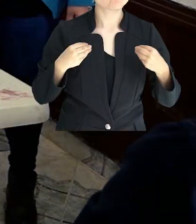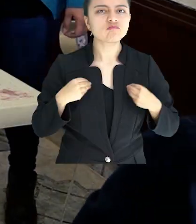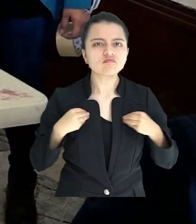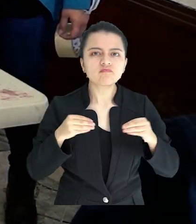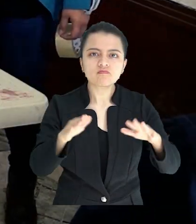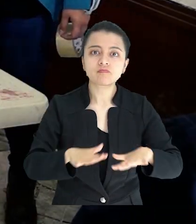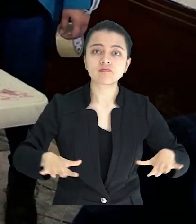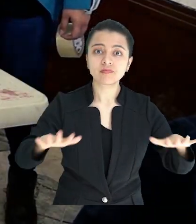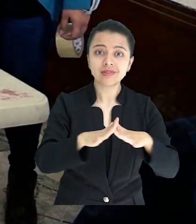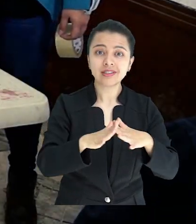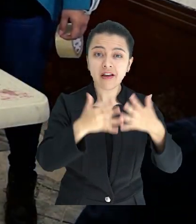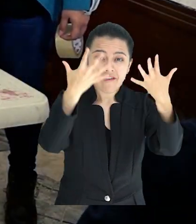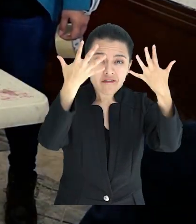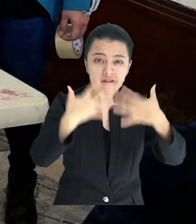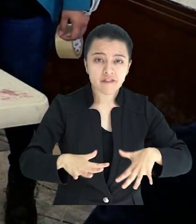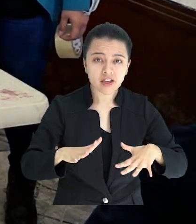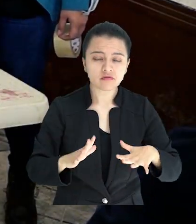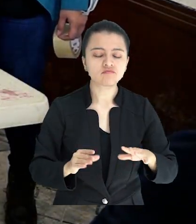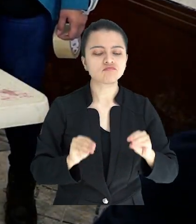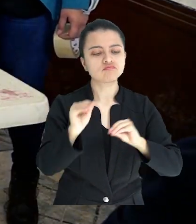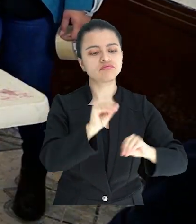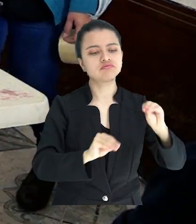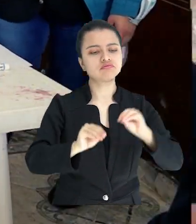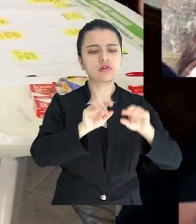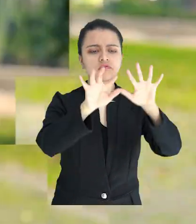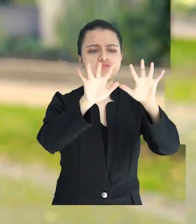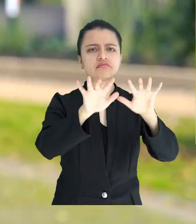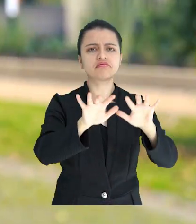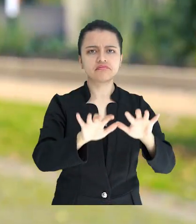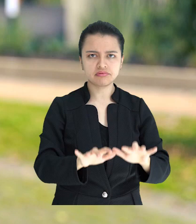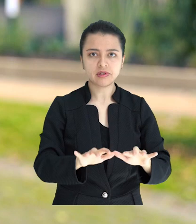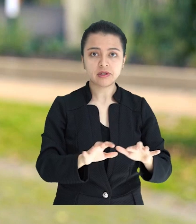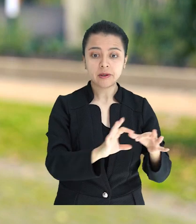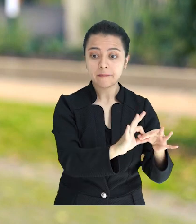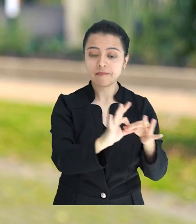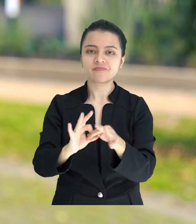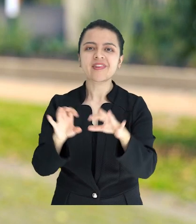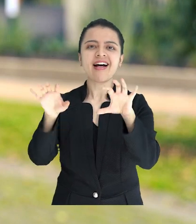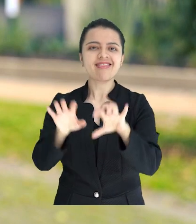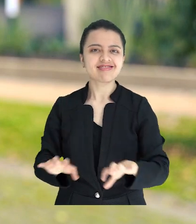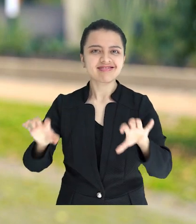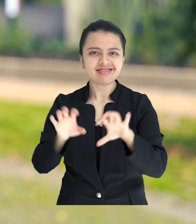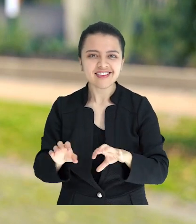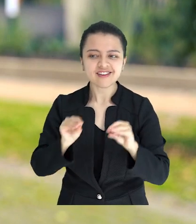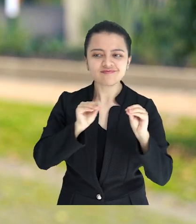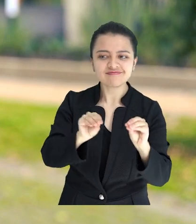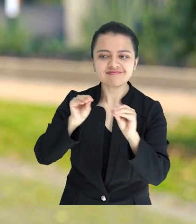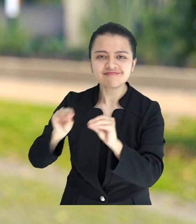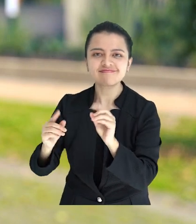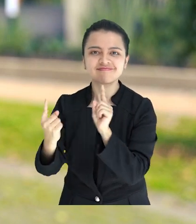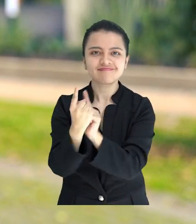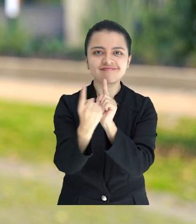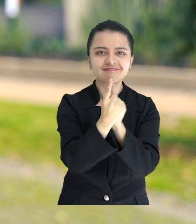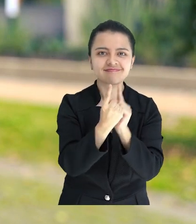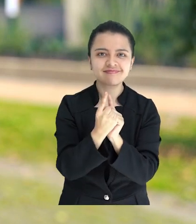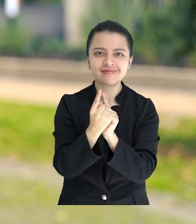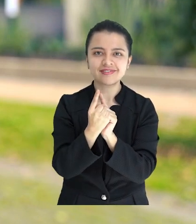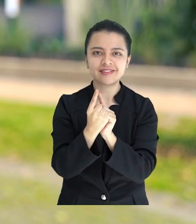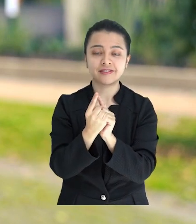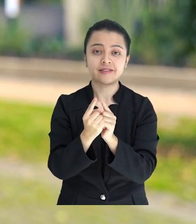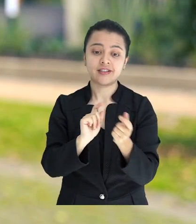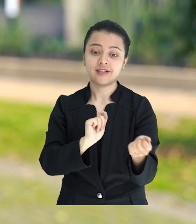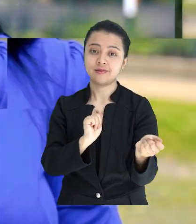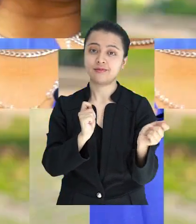modificado. Luego de este proceso, ejecutaremos unos talleres con la comunidad del sector y desarrollaremos estudios técnicos para la